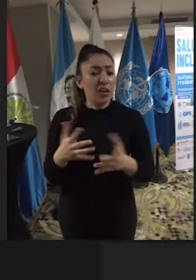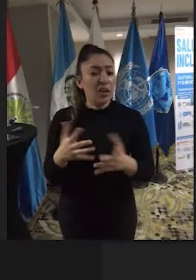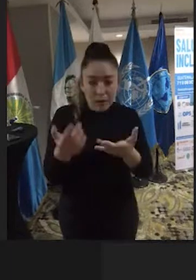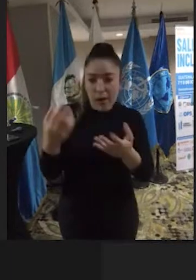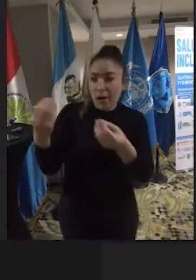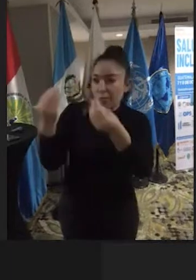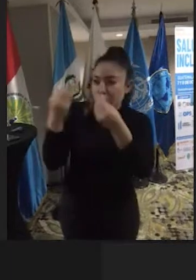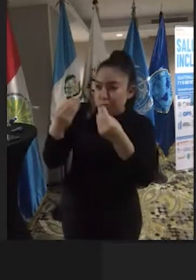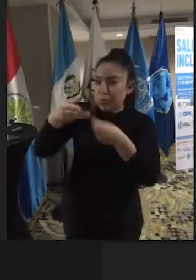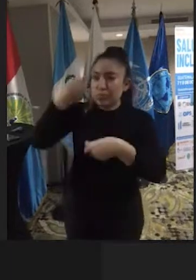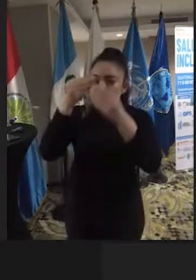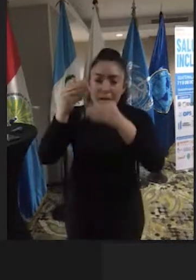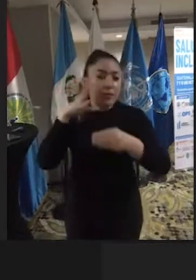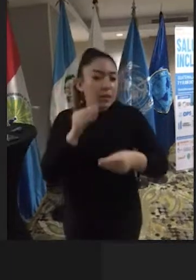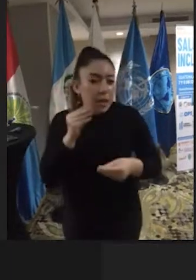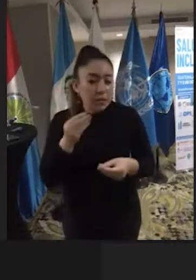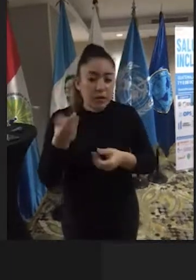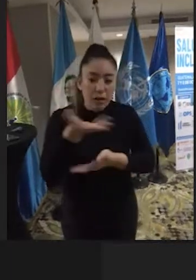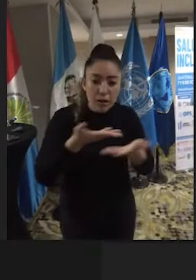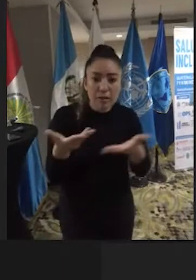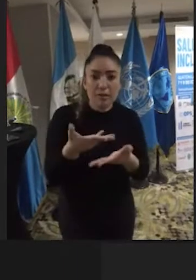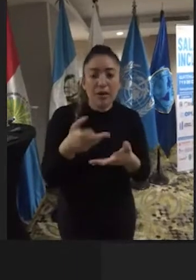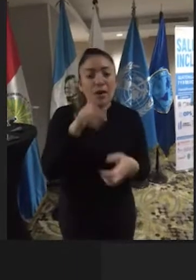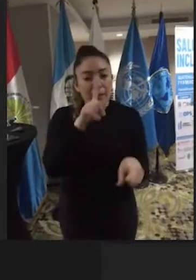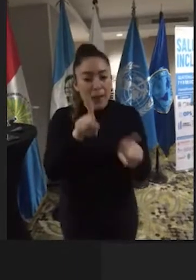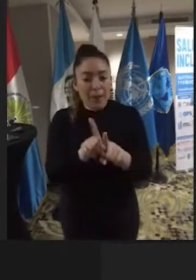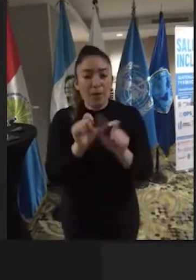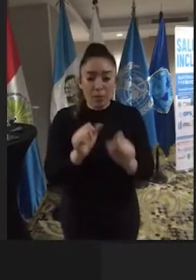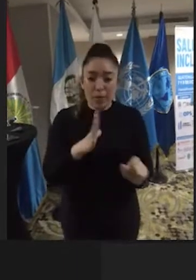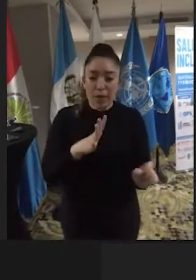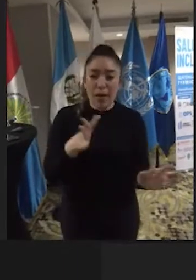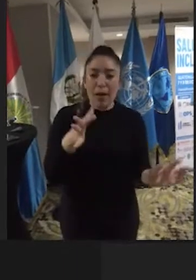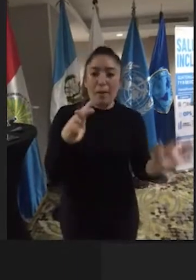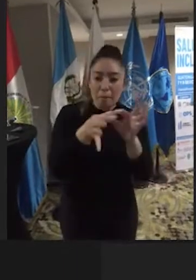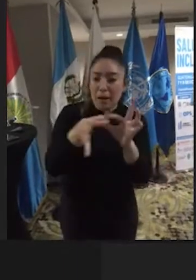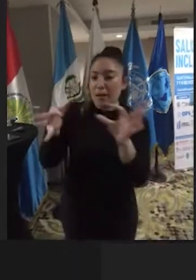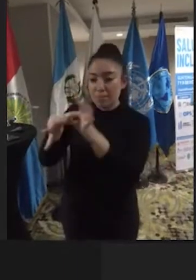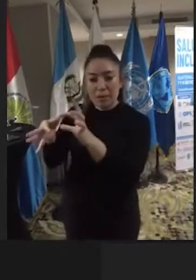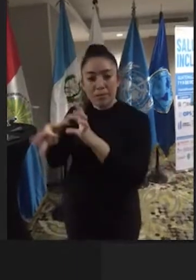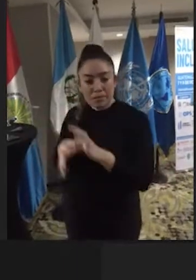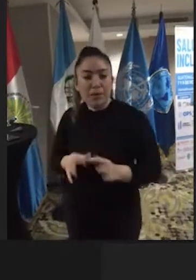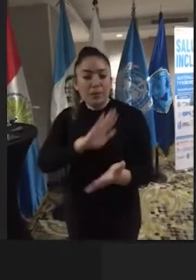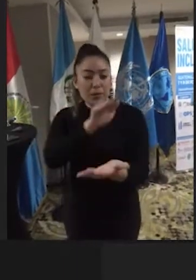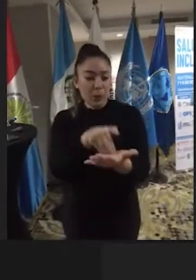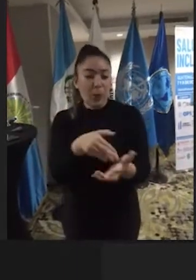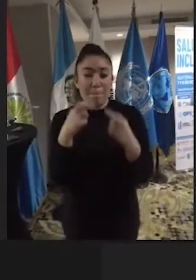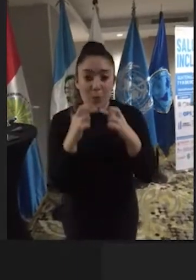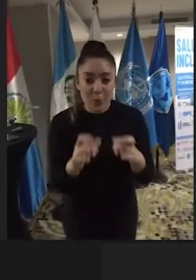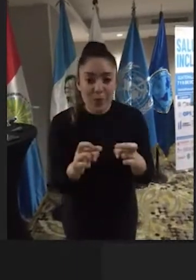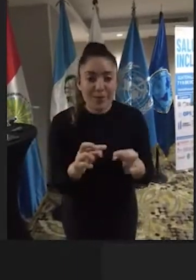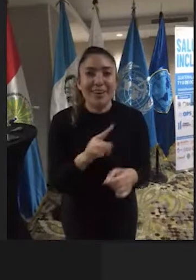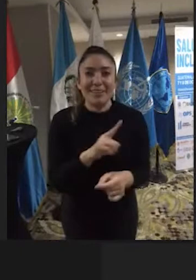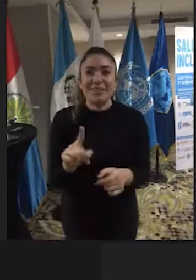también articulación con el sector público, es como